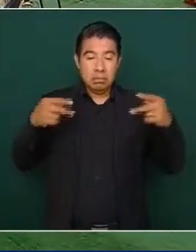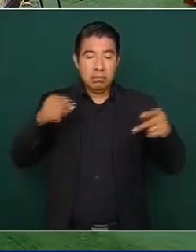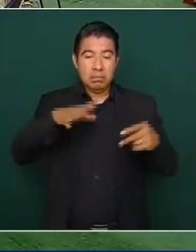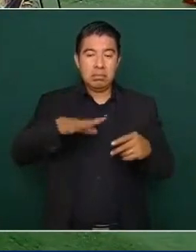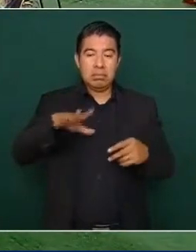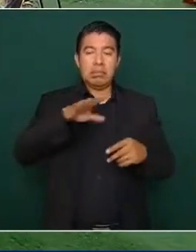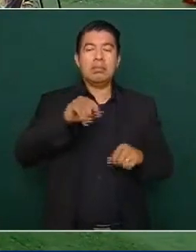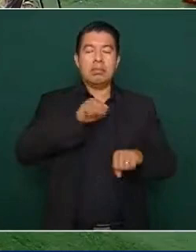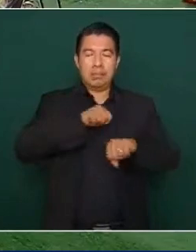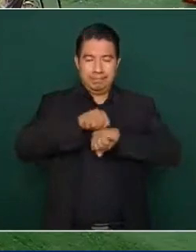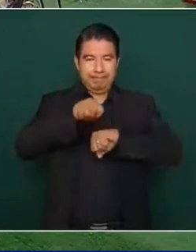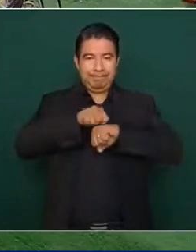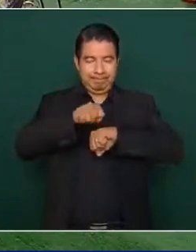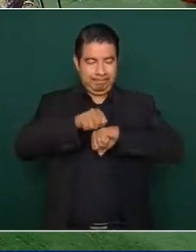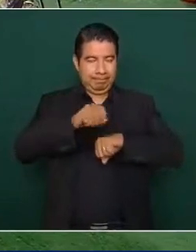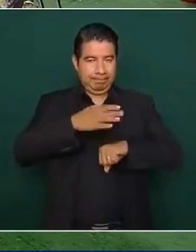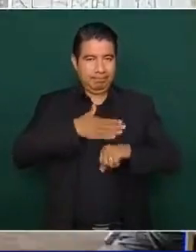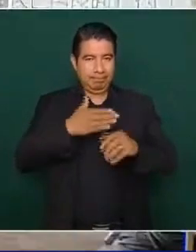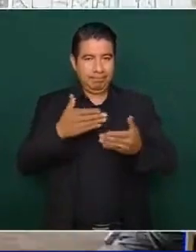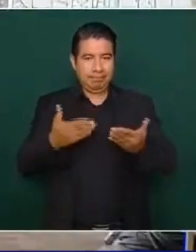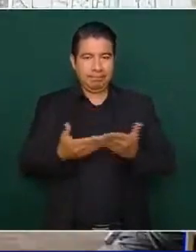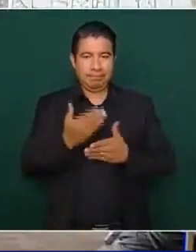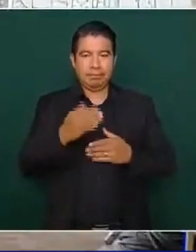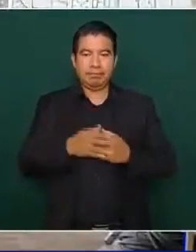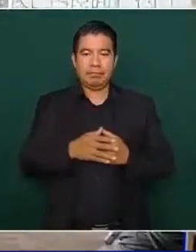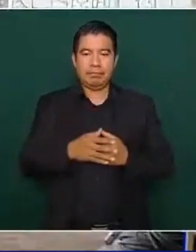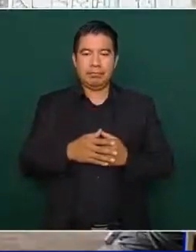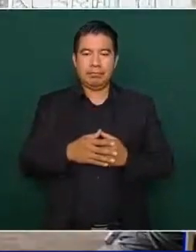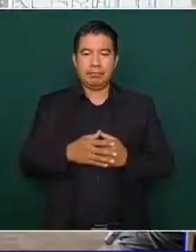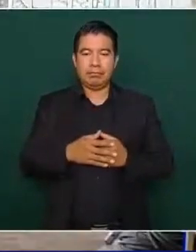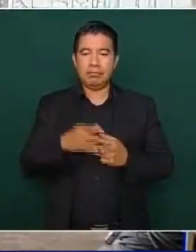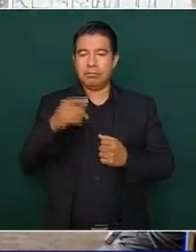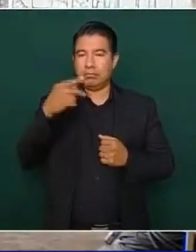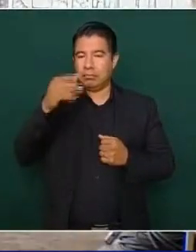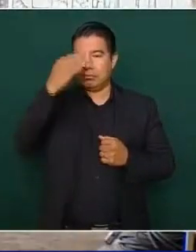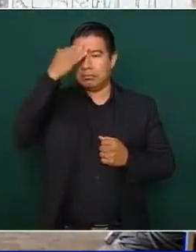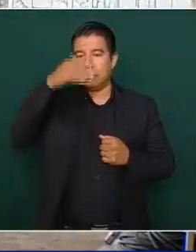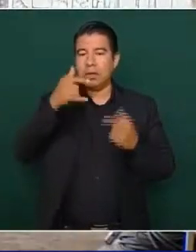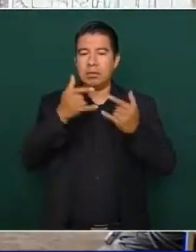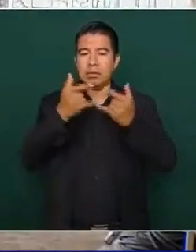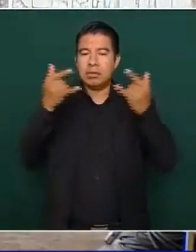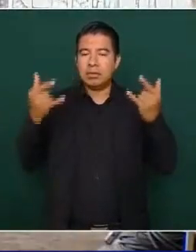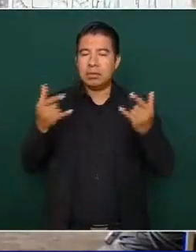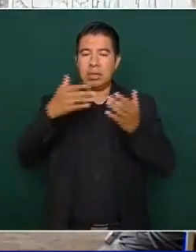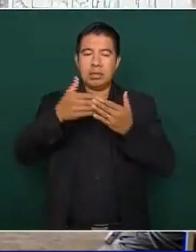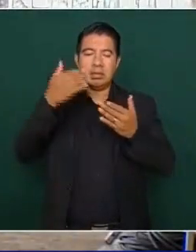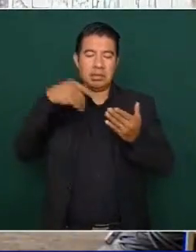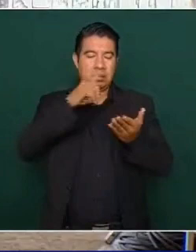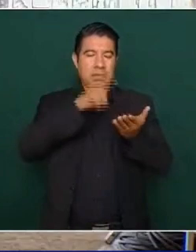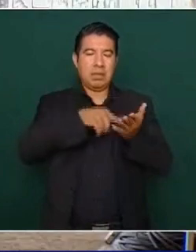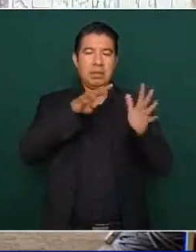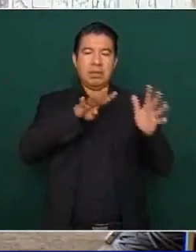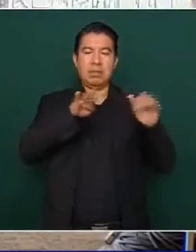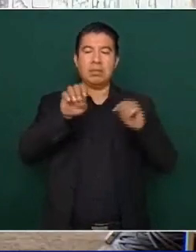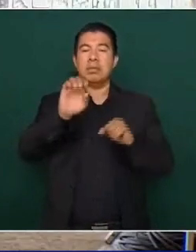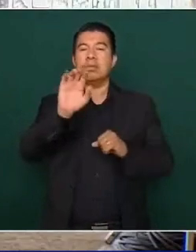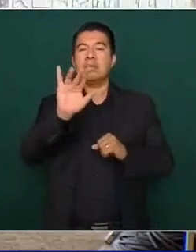pregunta es, y usted sabe de historia y sabe lo que pasó en 1952